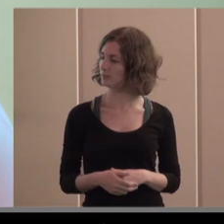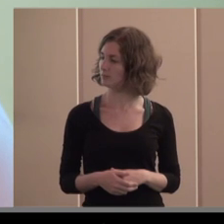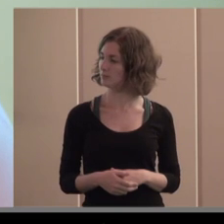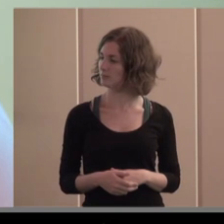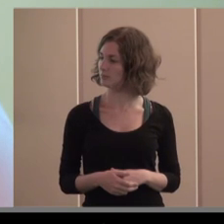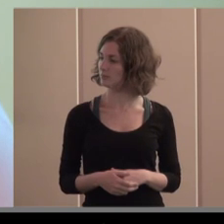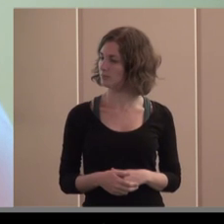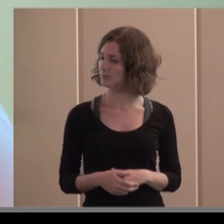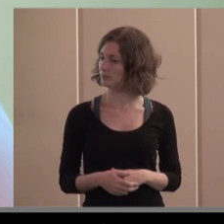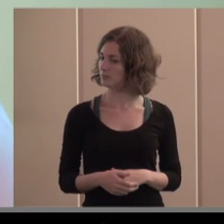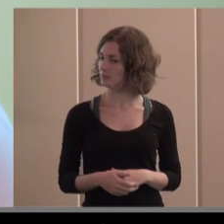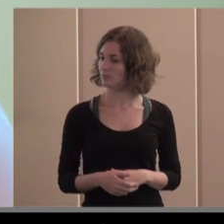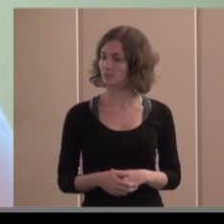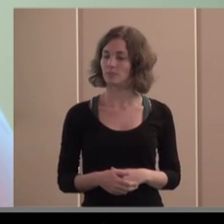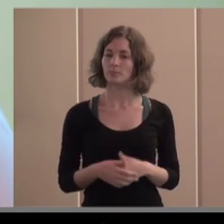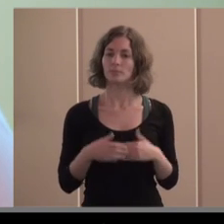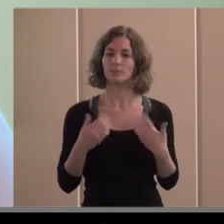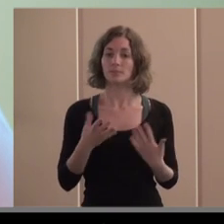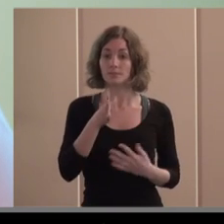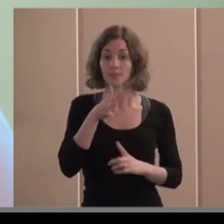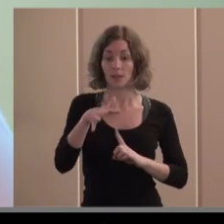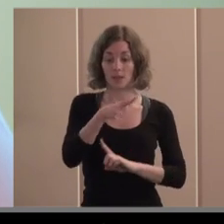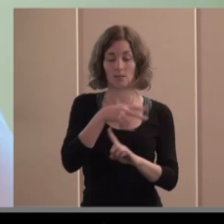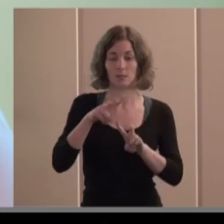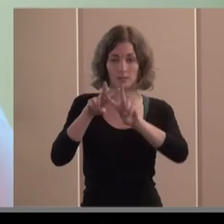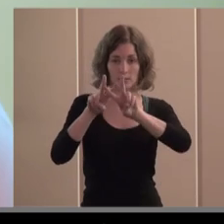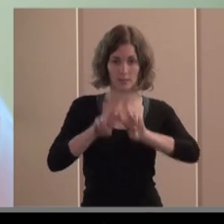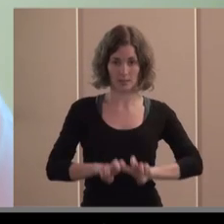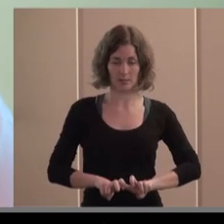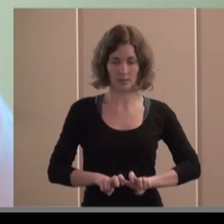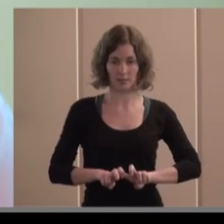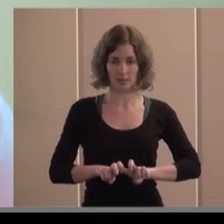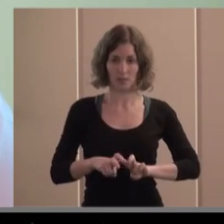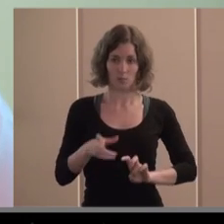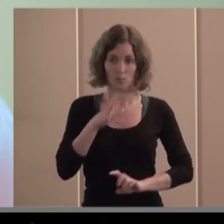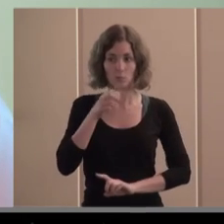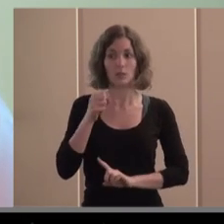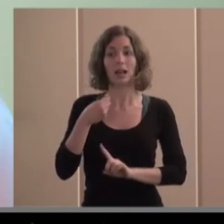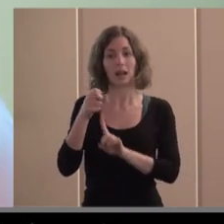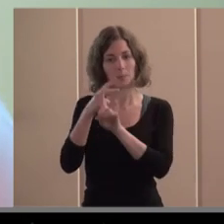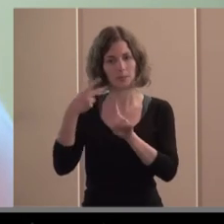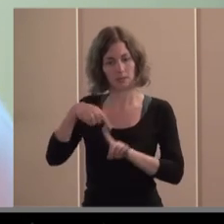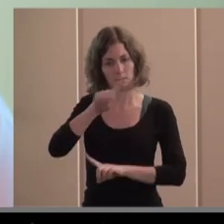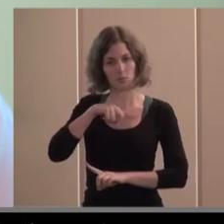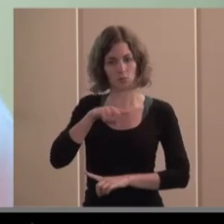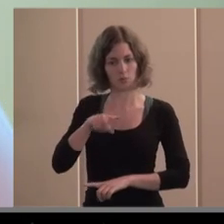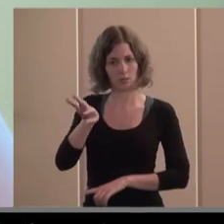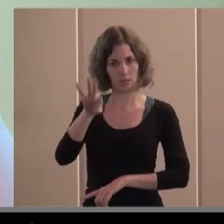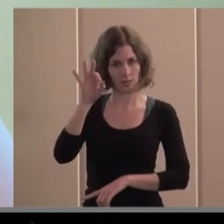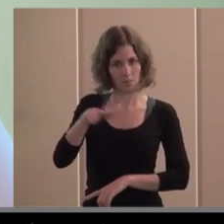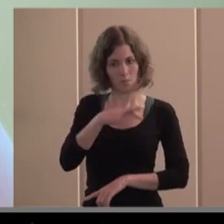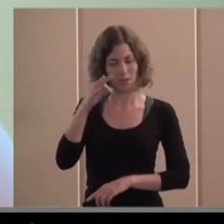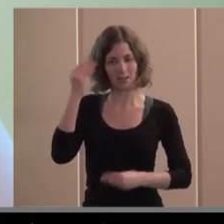vamos a analizar el contexto una vez visto esta la perspectiva adoptada y las reflexiones de contexto